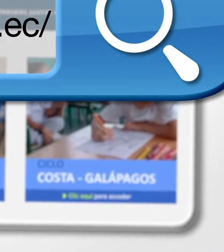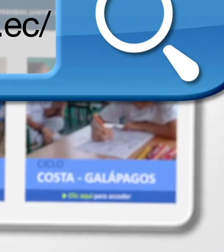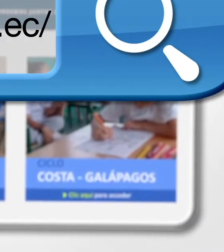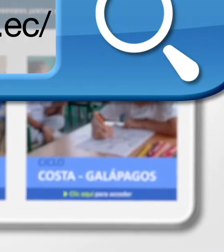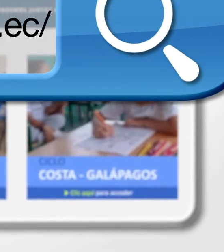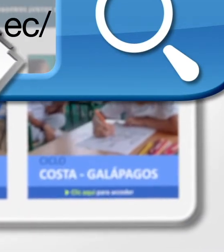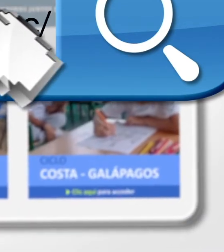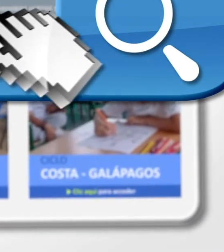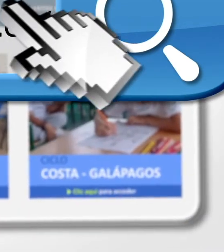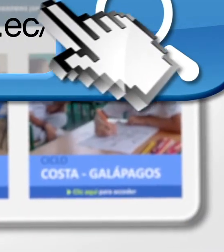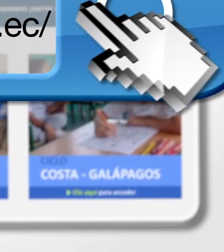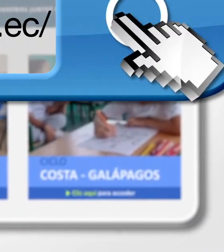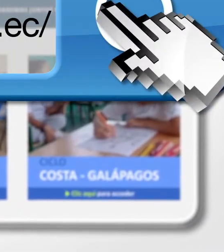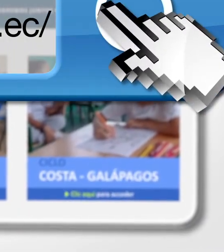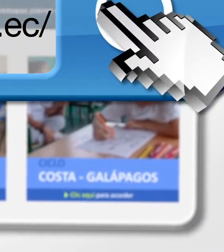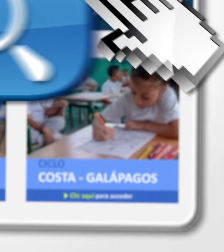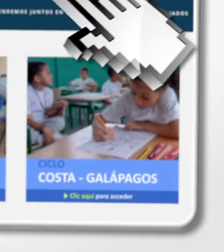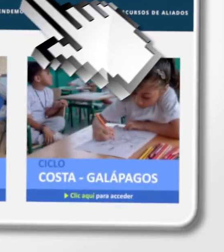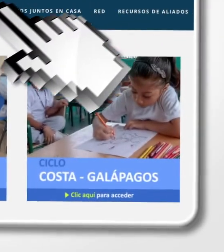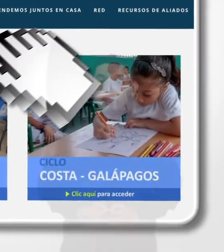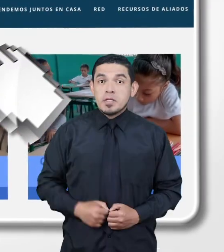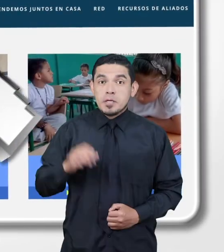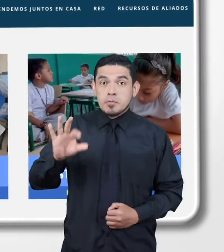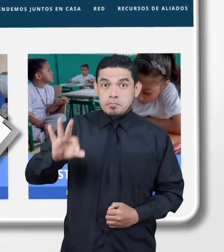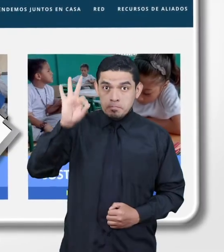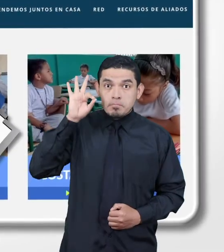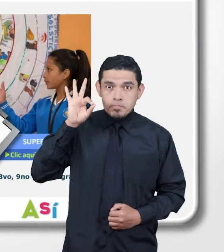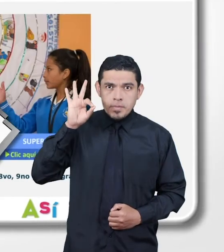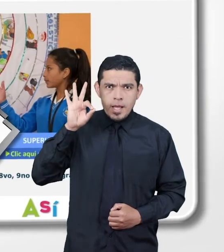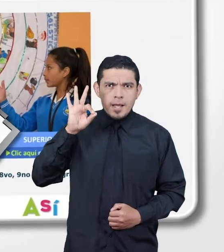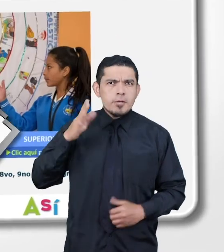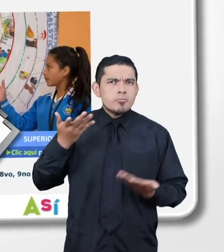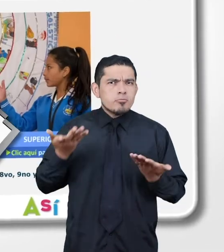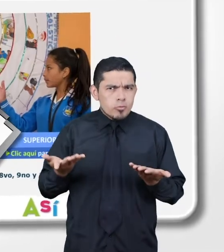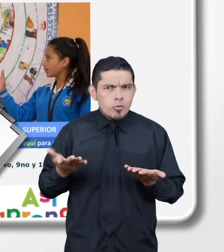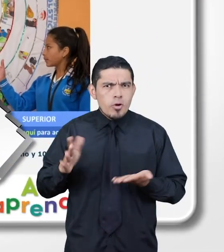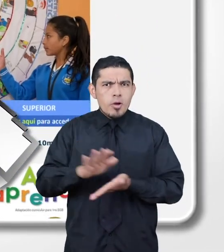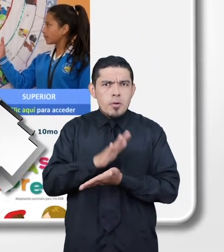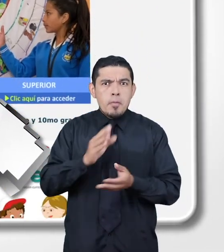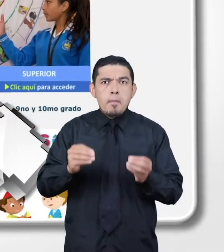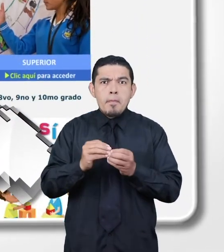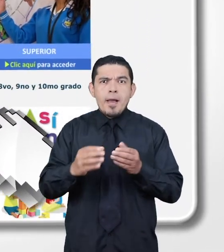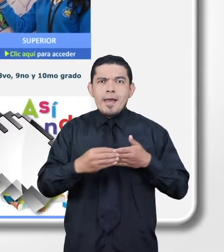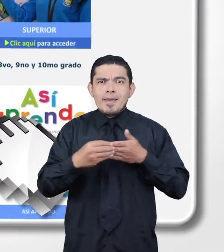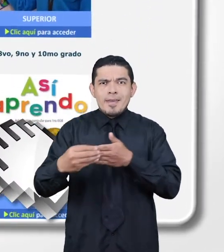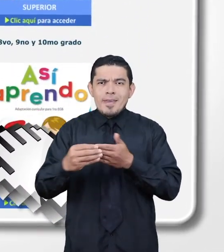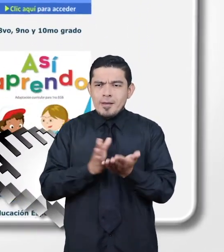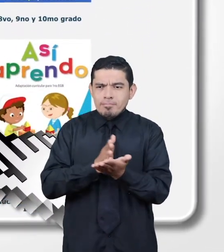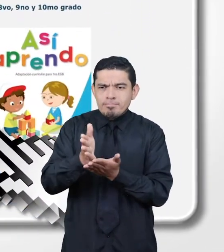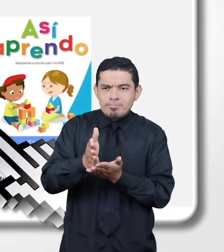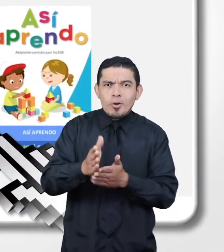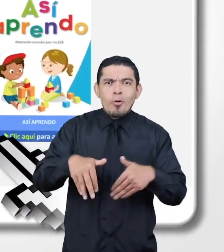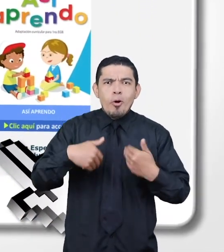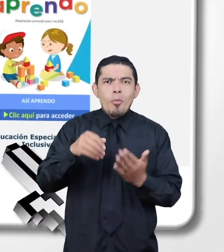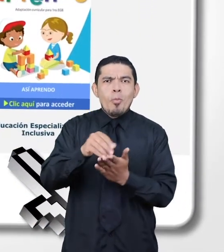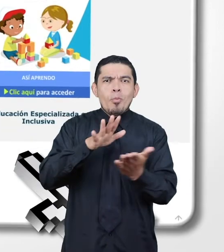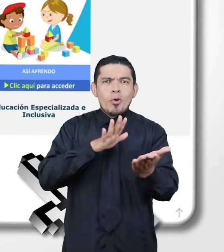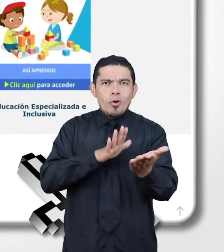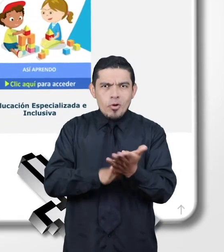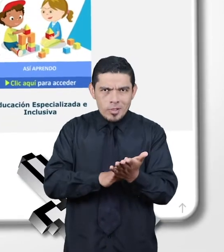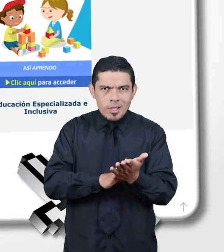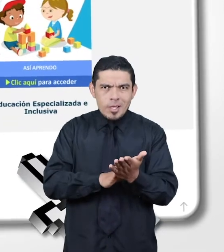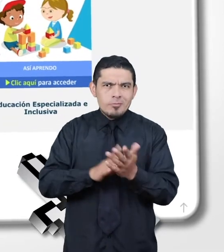.educacion.gov.es Selecciona el ciclo escolar y accede a las guías y lineamientos para la elaboración de